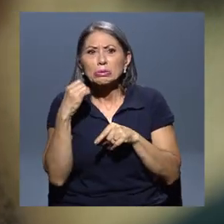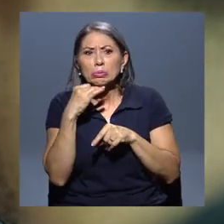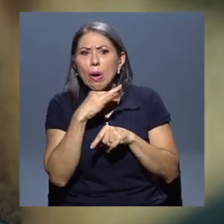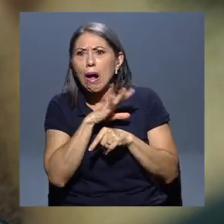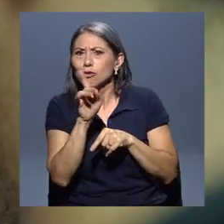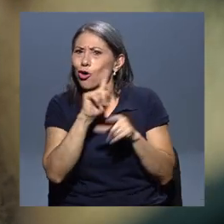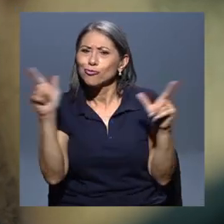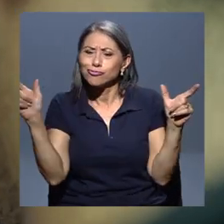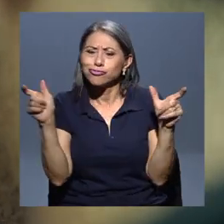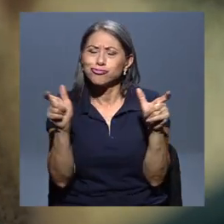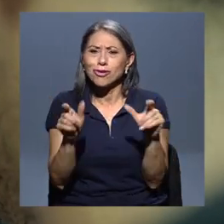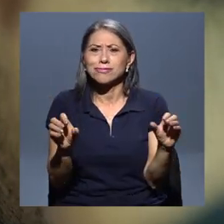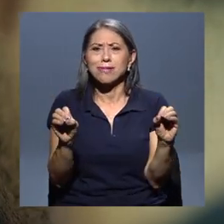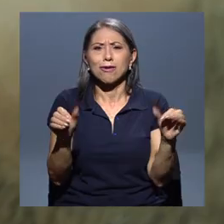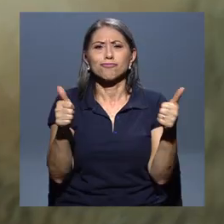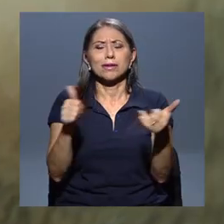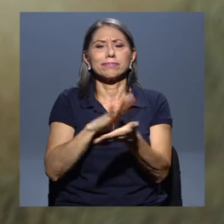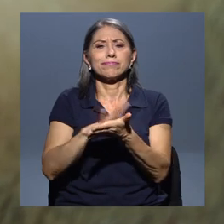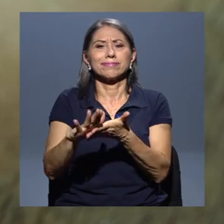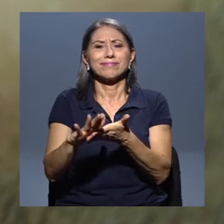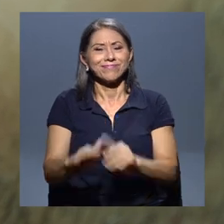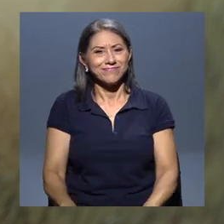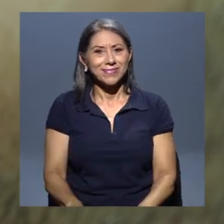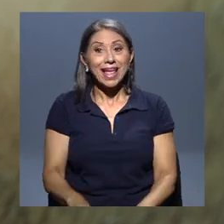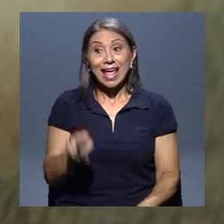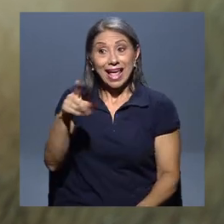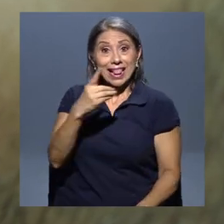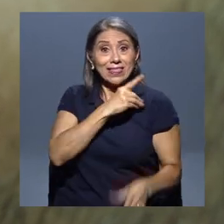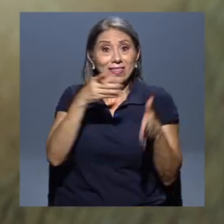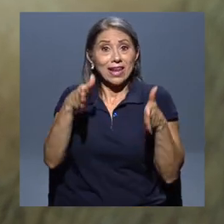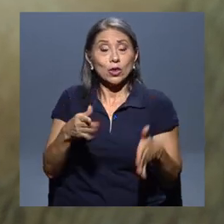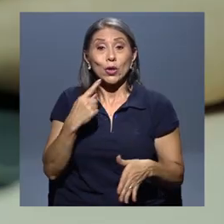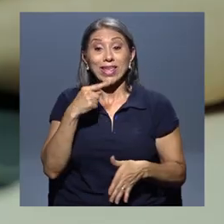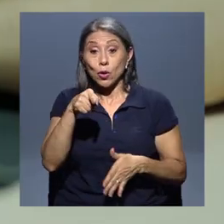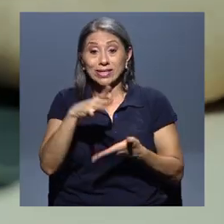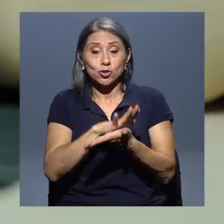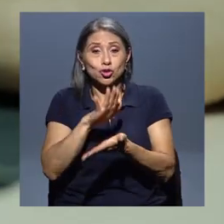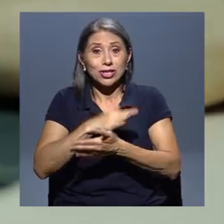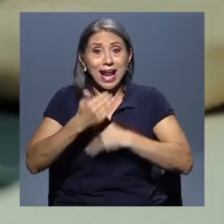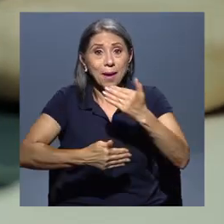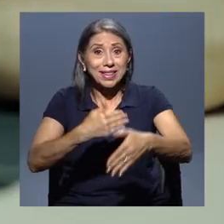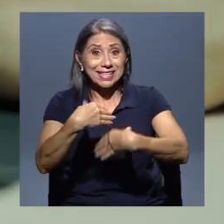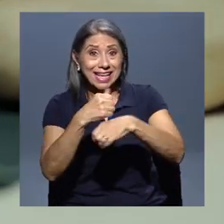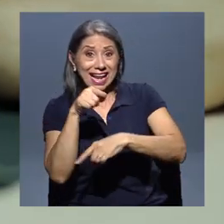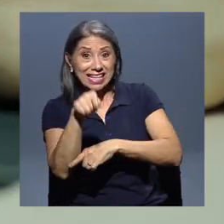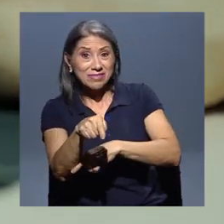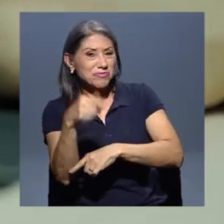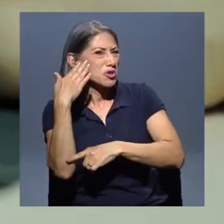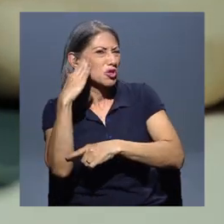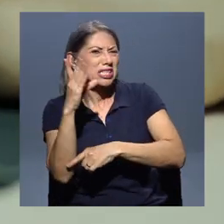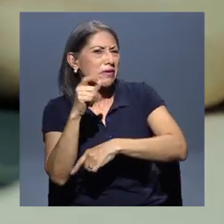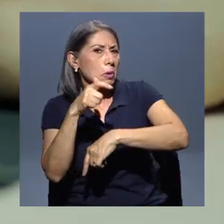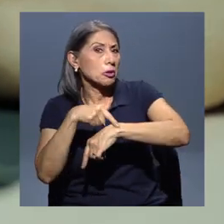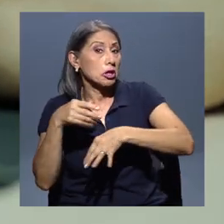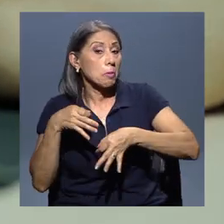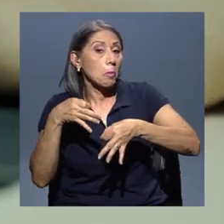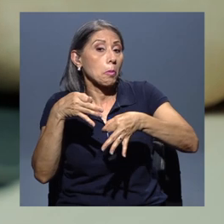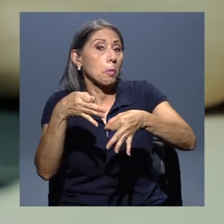el tema del papel, etcétera, etcétera. El director también aseguró que estos trámites se efectuarán de este modo por tiempo indefinido.